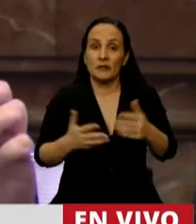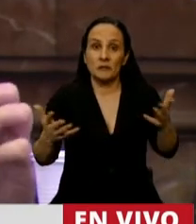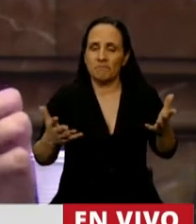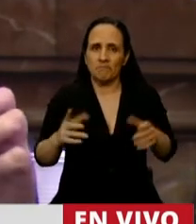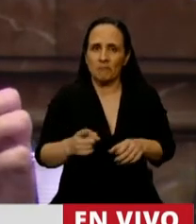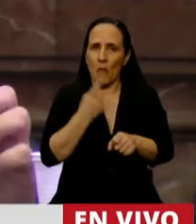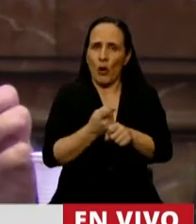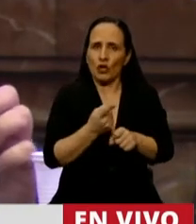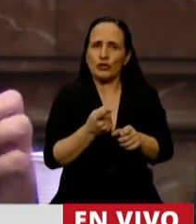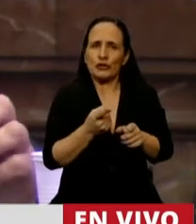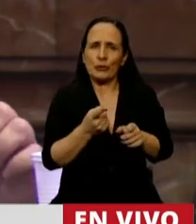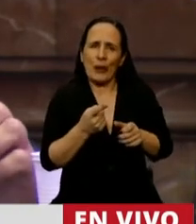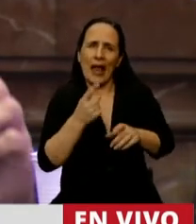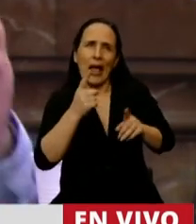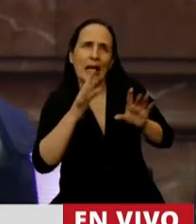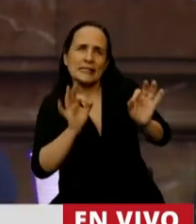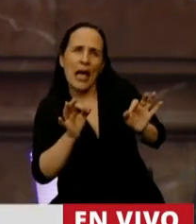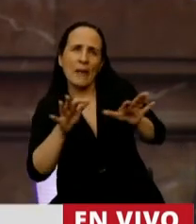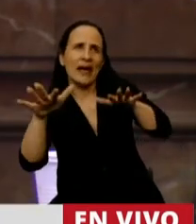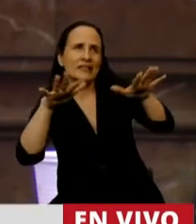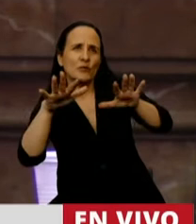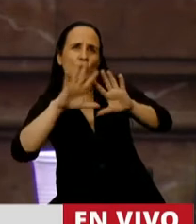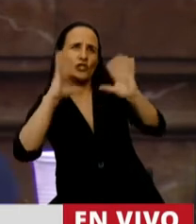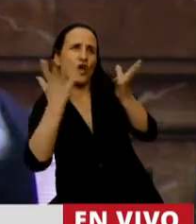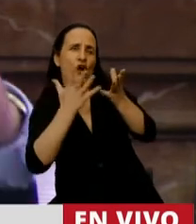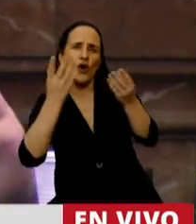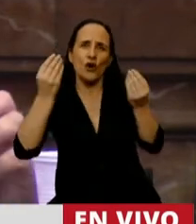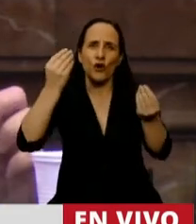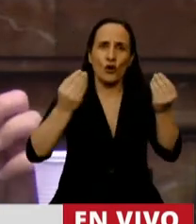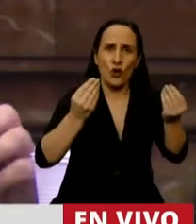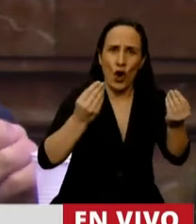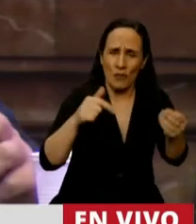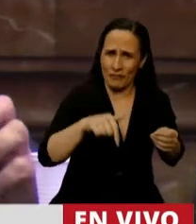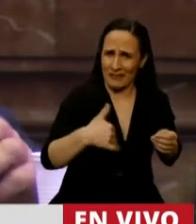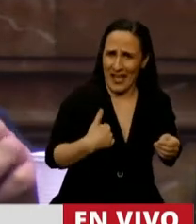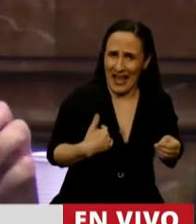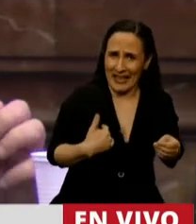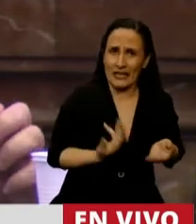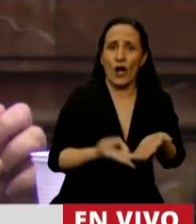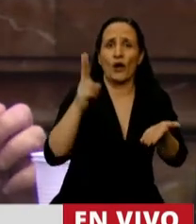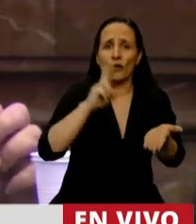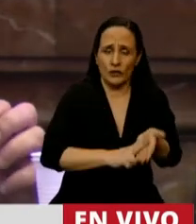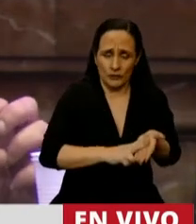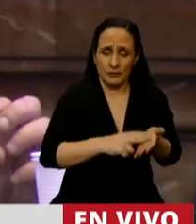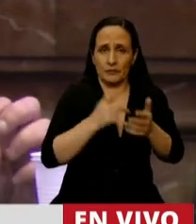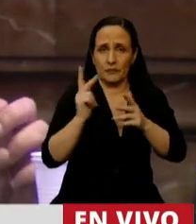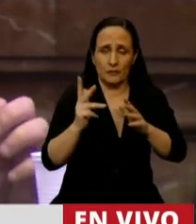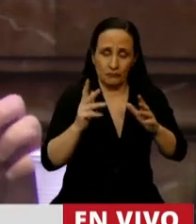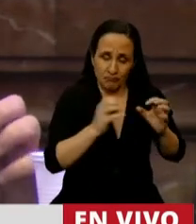ciertamente las variables macroeconómicas cuando en nuestro país se han vuelto a discutir cuestiones